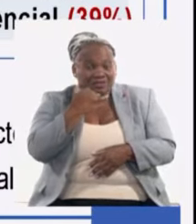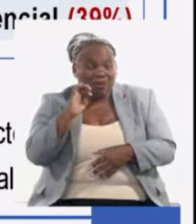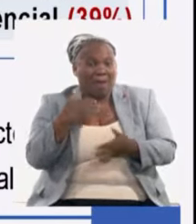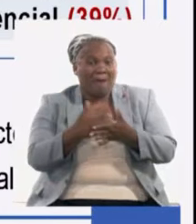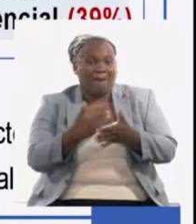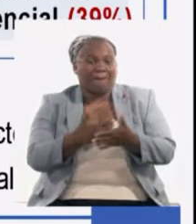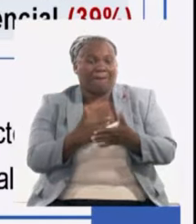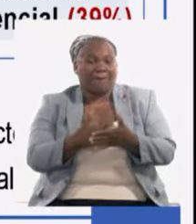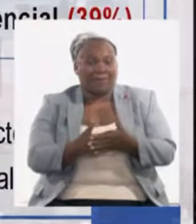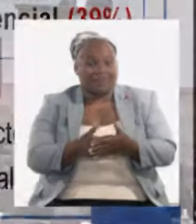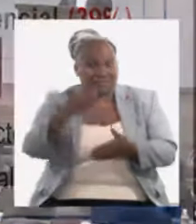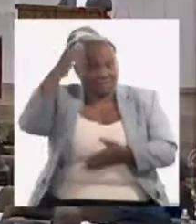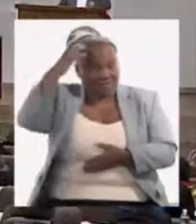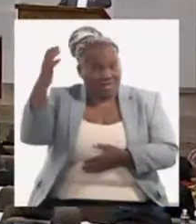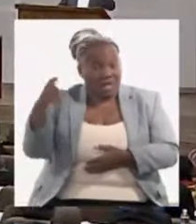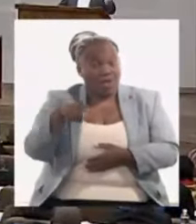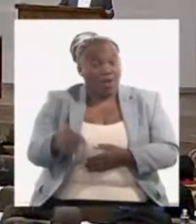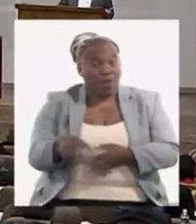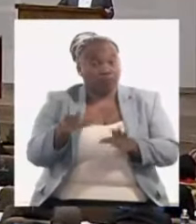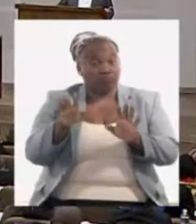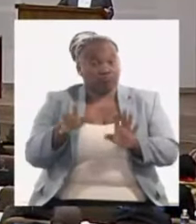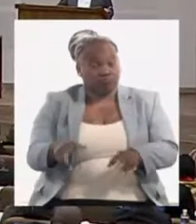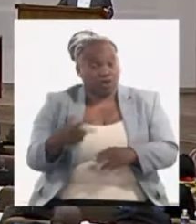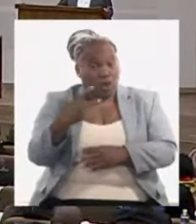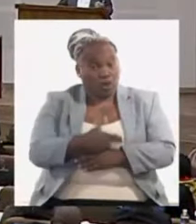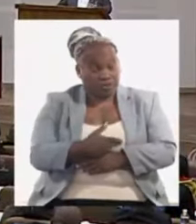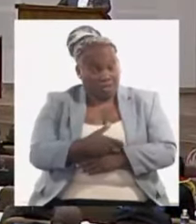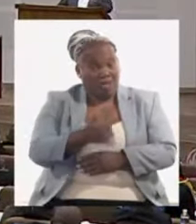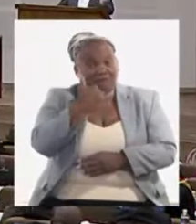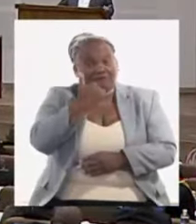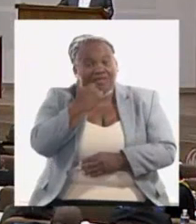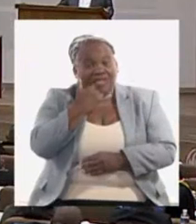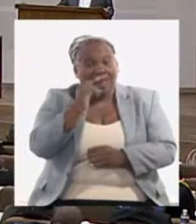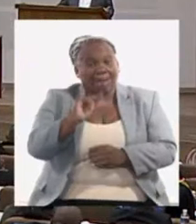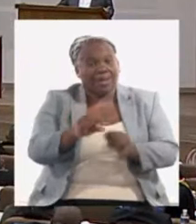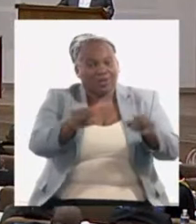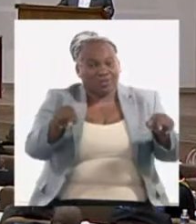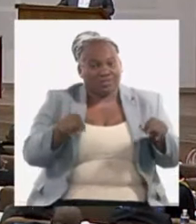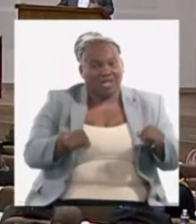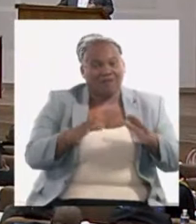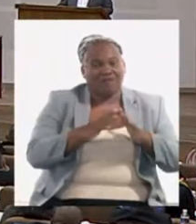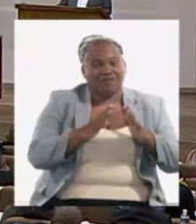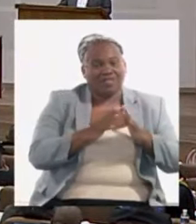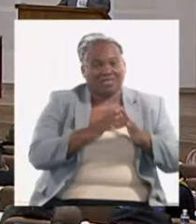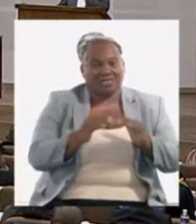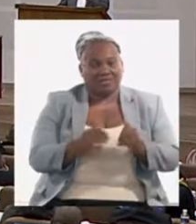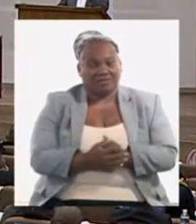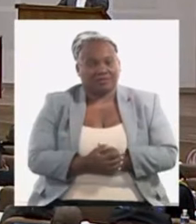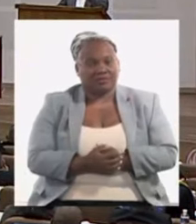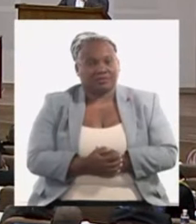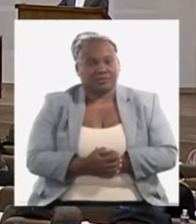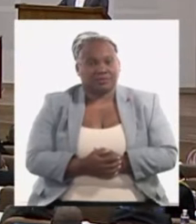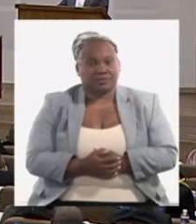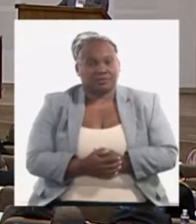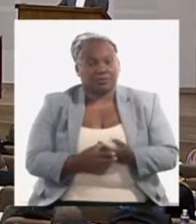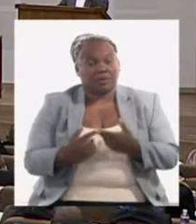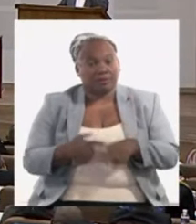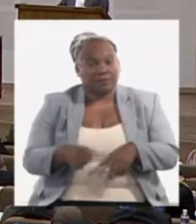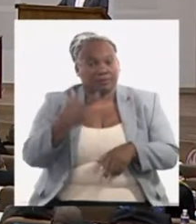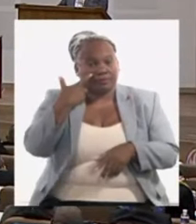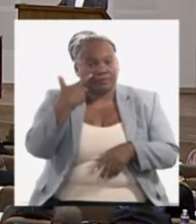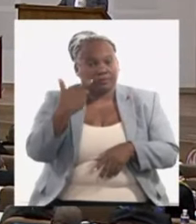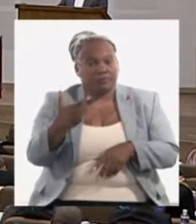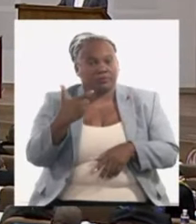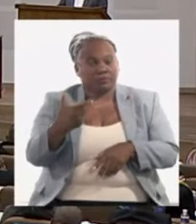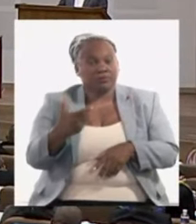paralización de actividades productivas para afectar lo menos posible o minimizar afectaciones a la población pero es imprescindible